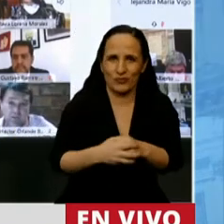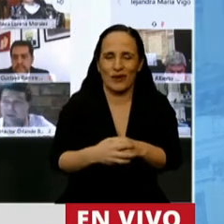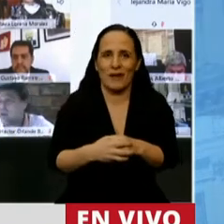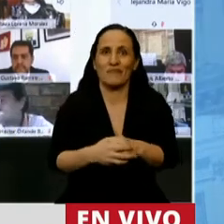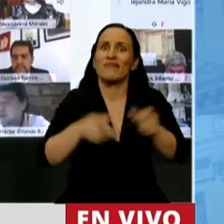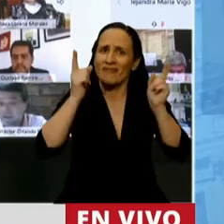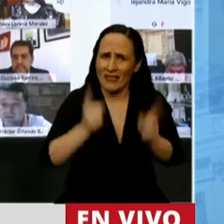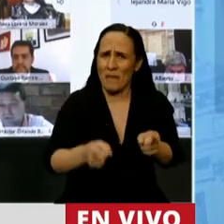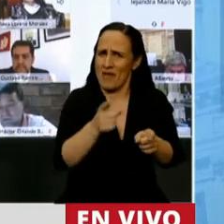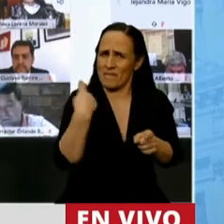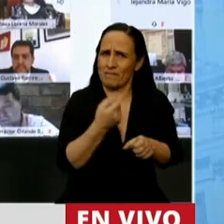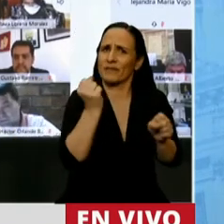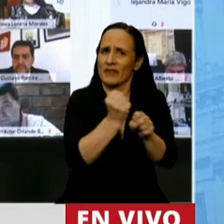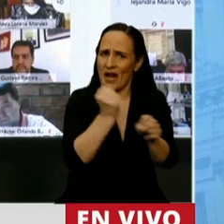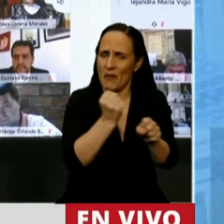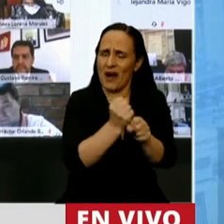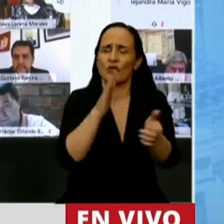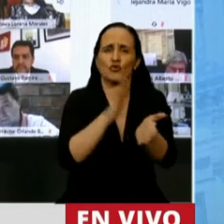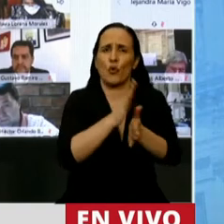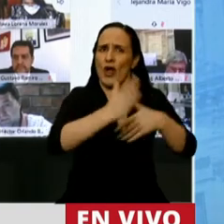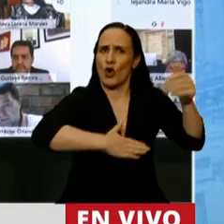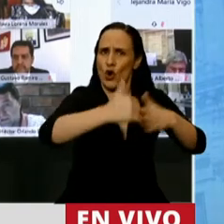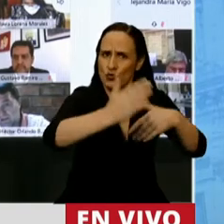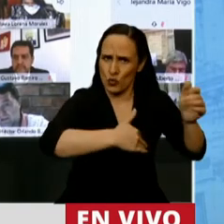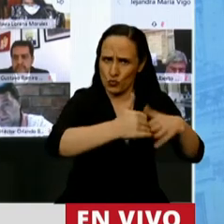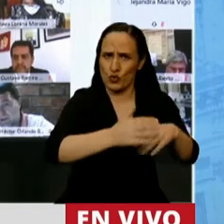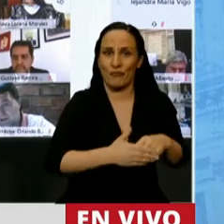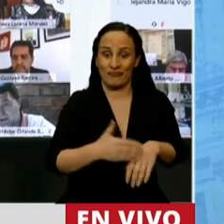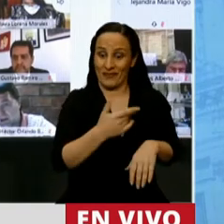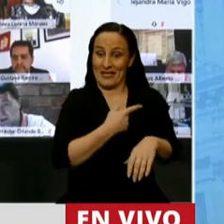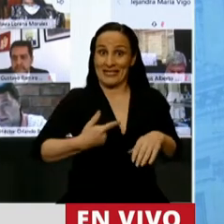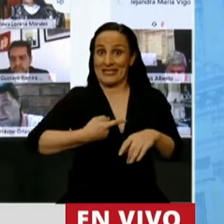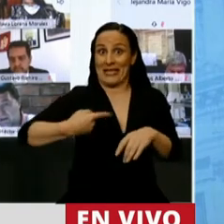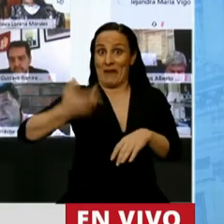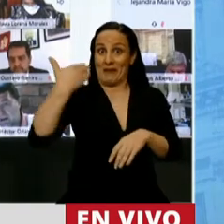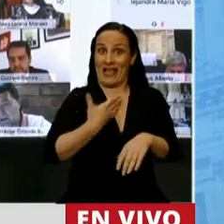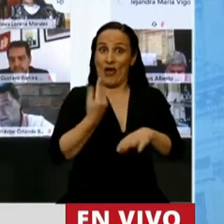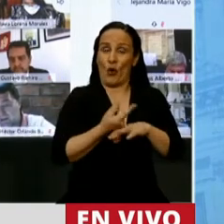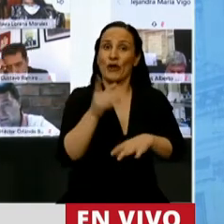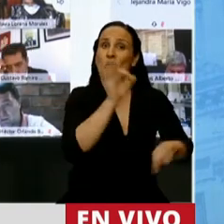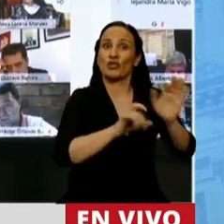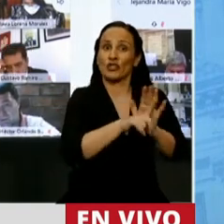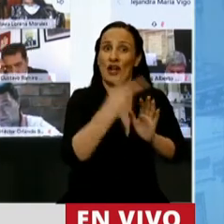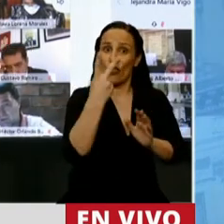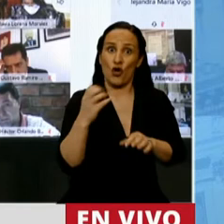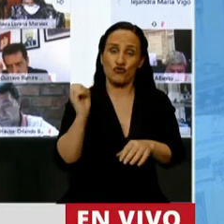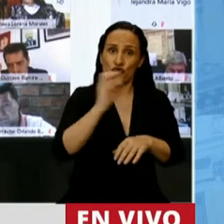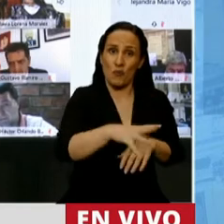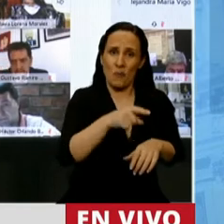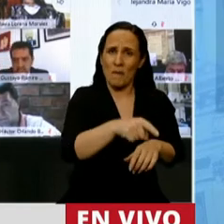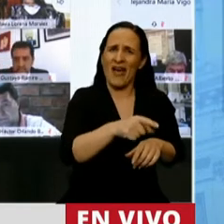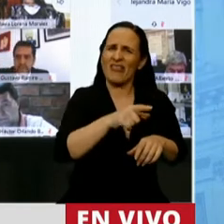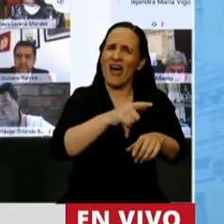trabajando con el sector de la construcción. El gobierno mandó la semana pasada dos proyectos de ley, con un